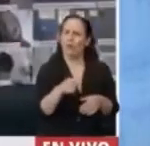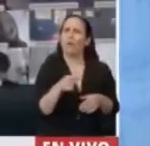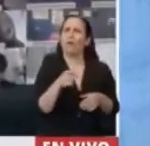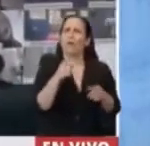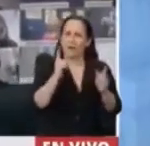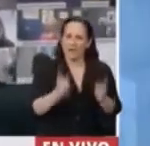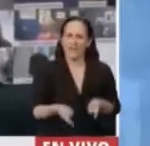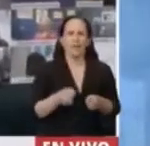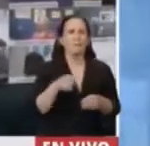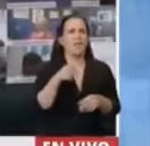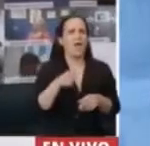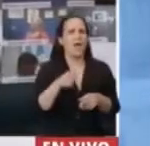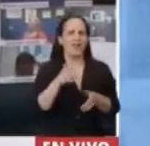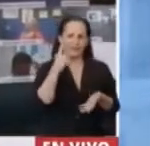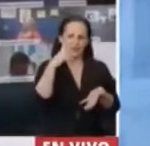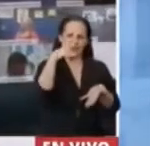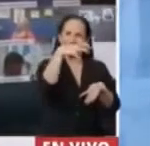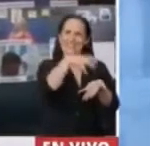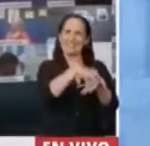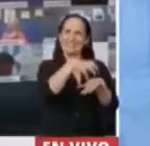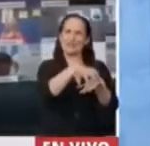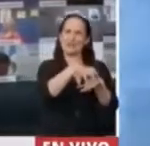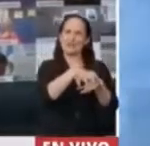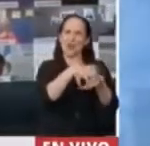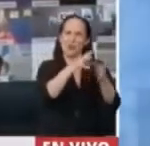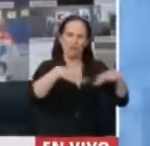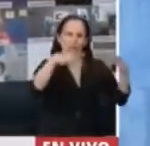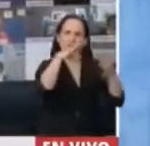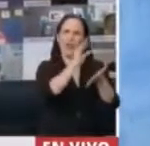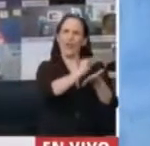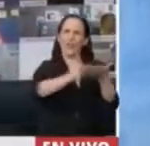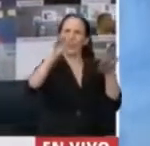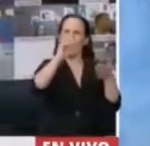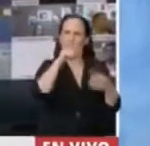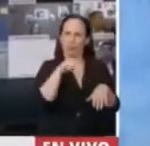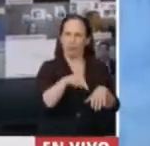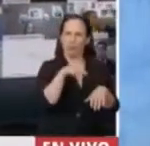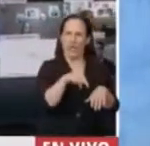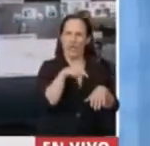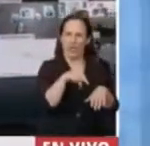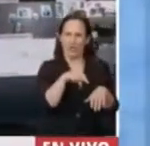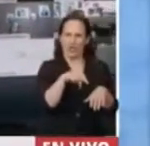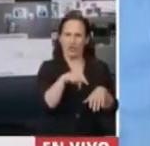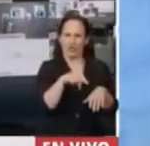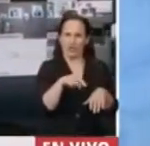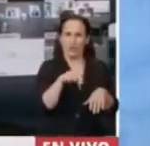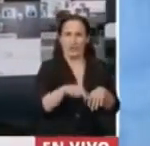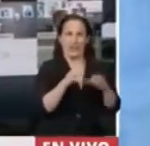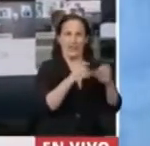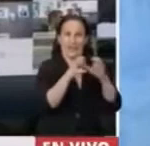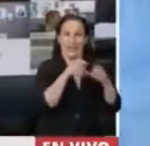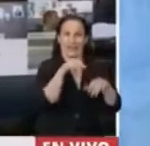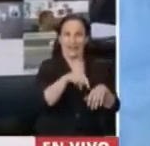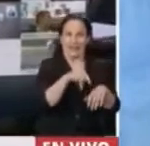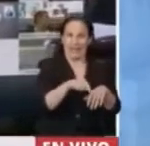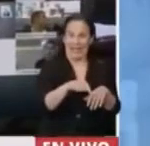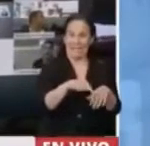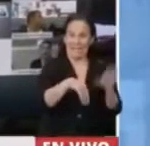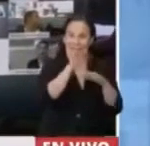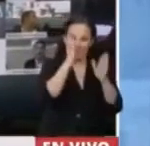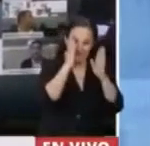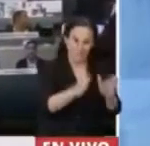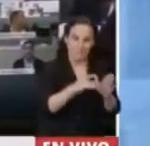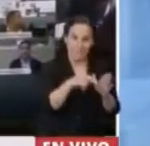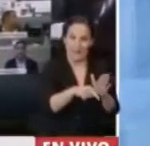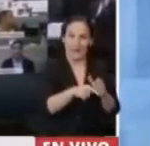desde el rol institucional que tiene que tener la Cámara de Diputados y que tuvo en esta discusión, en esta particular